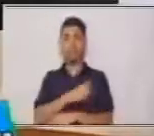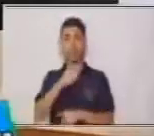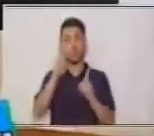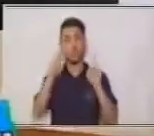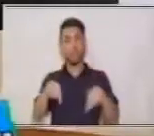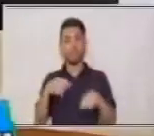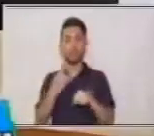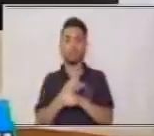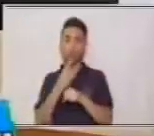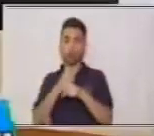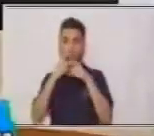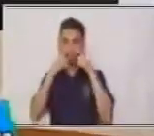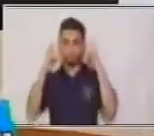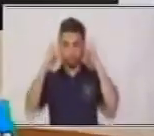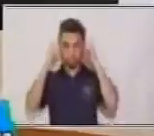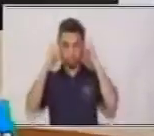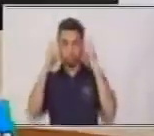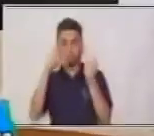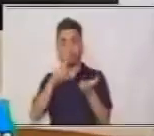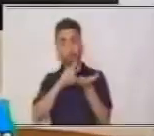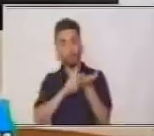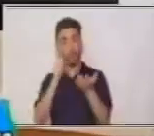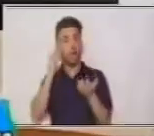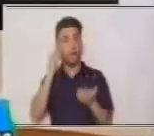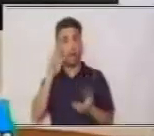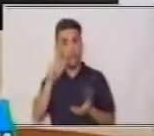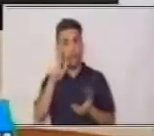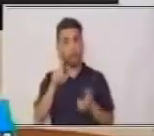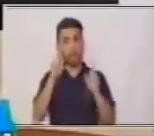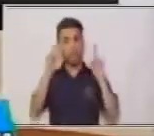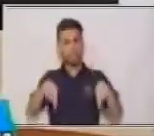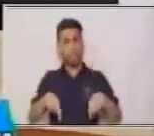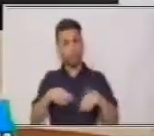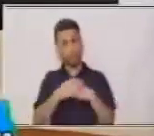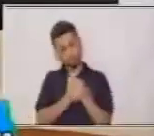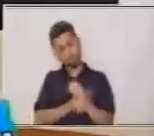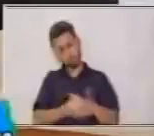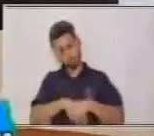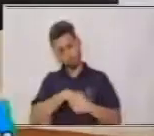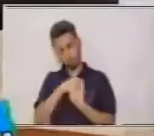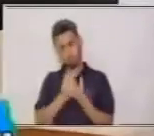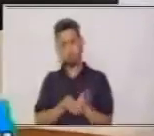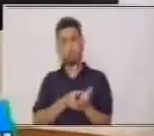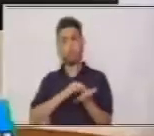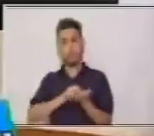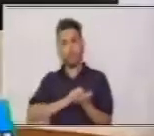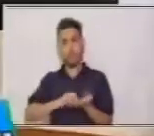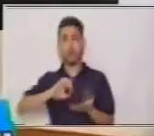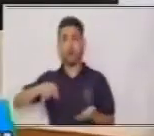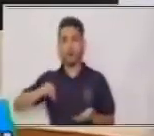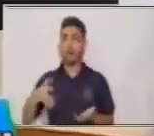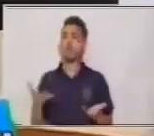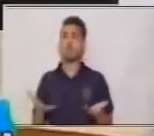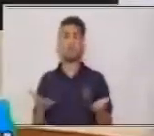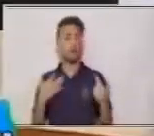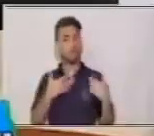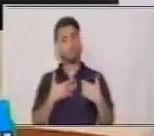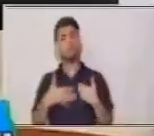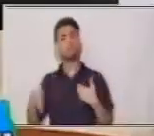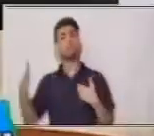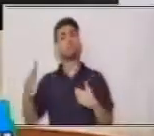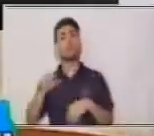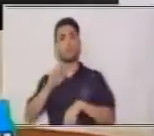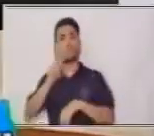aplicar gel antibacterial en tus manos, lavar tus manos constantemente con agua y jabón durante 20